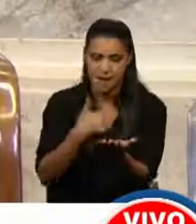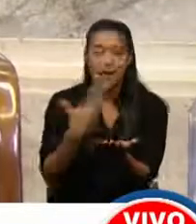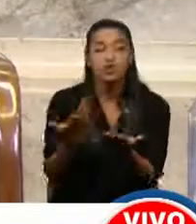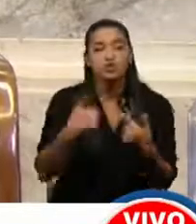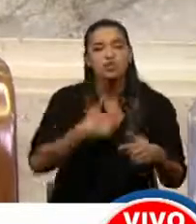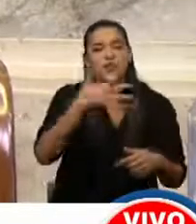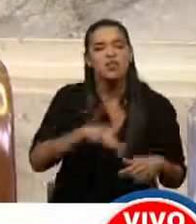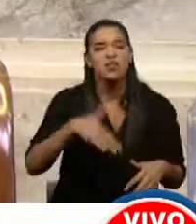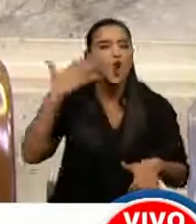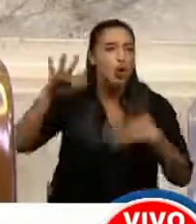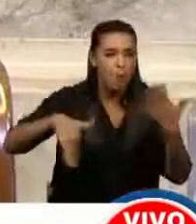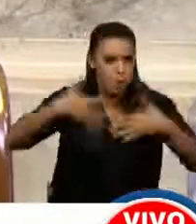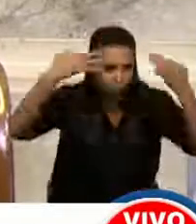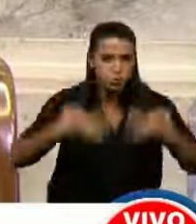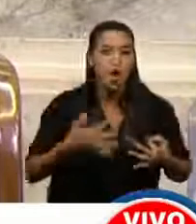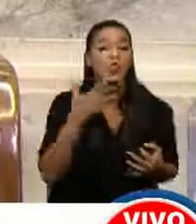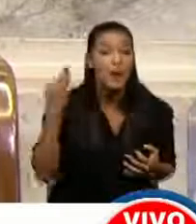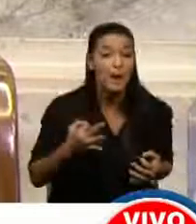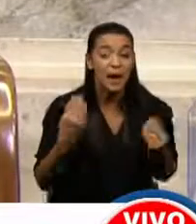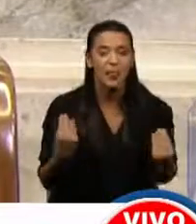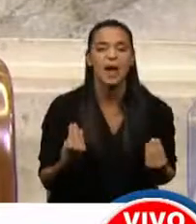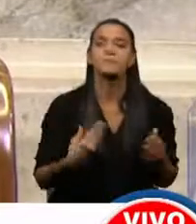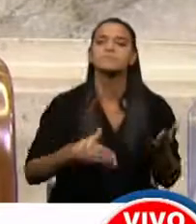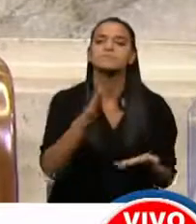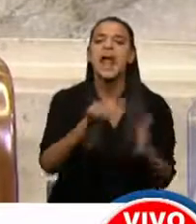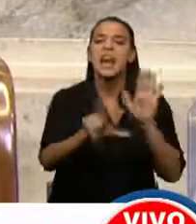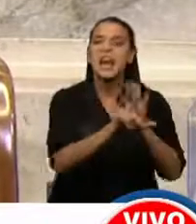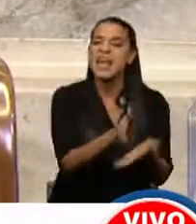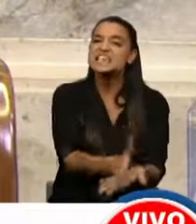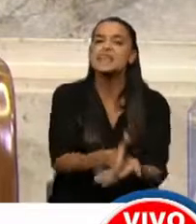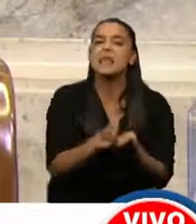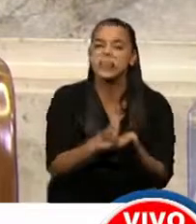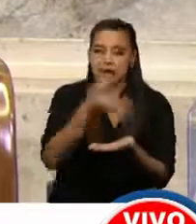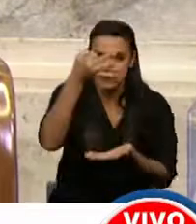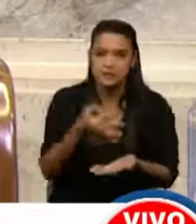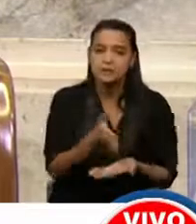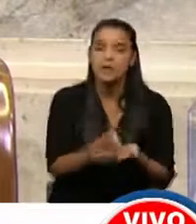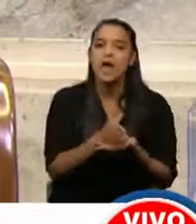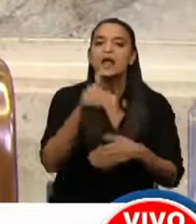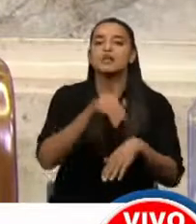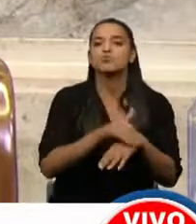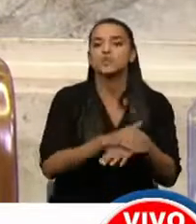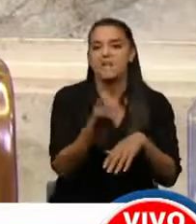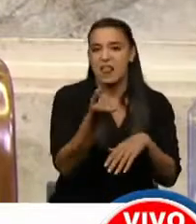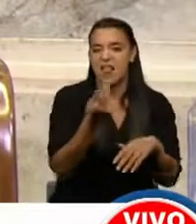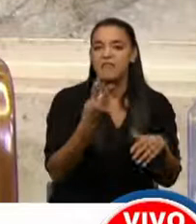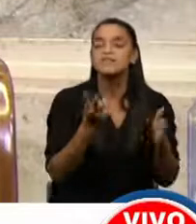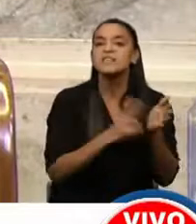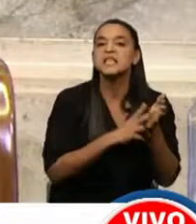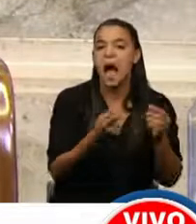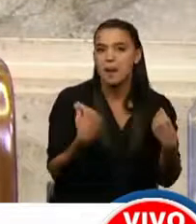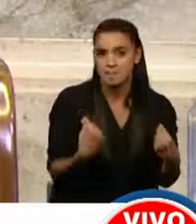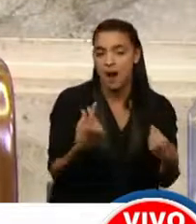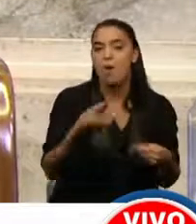verdadera revolución sería el dictado de estrictas leyes, estrictas leyes de responsabilidad fiscal para cualquier